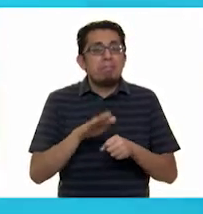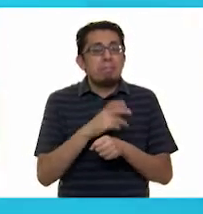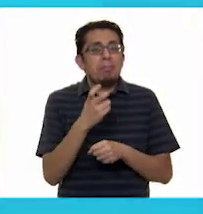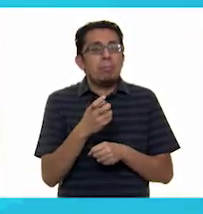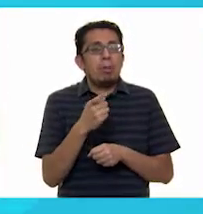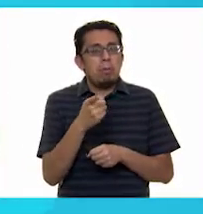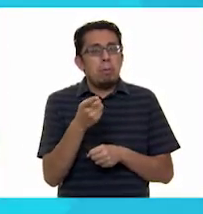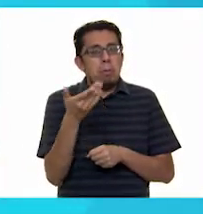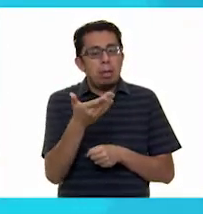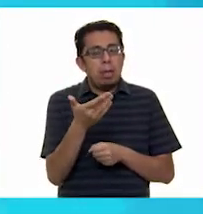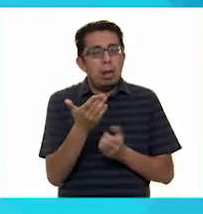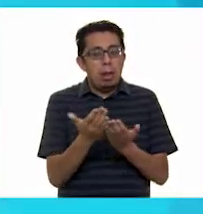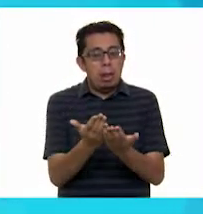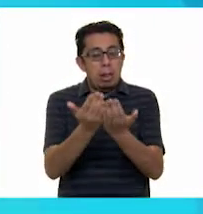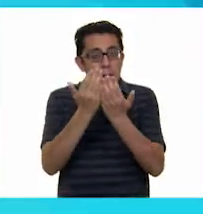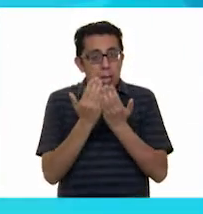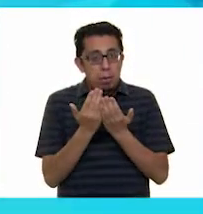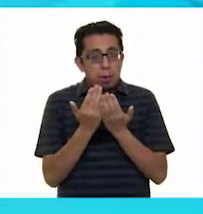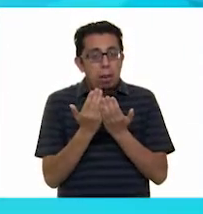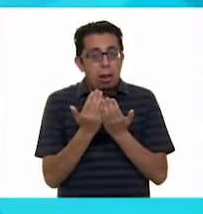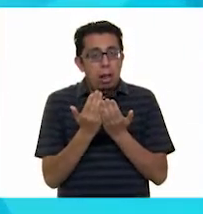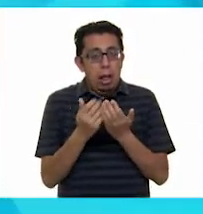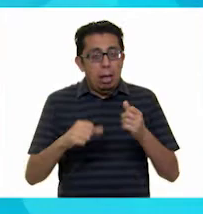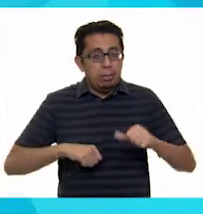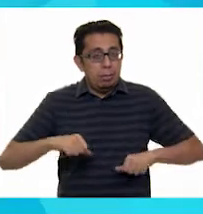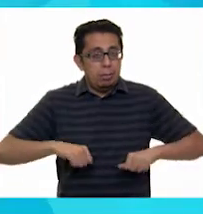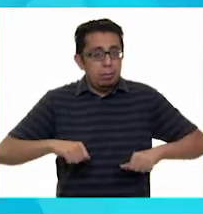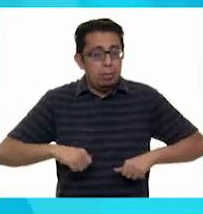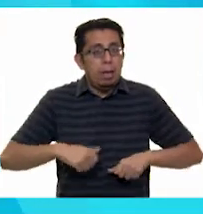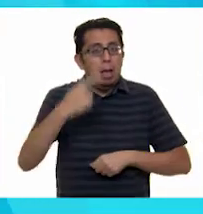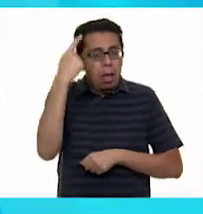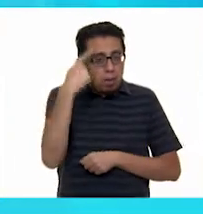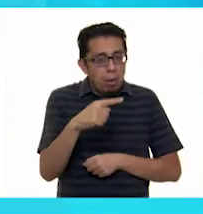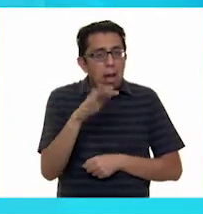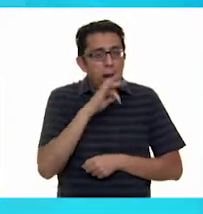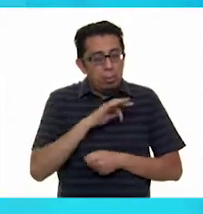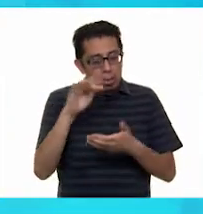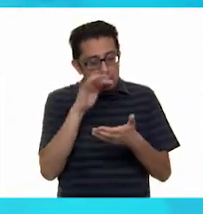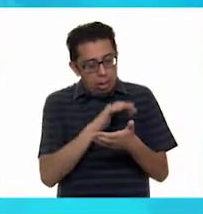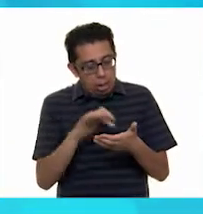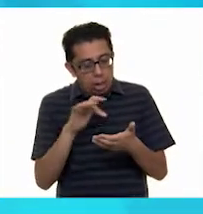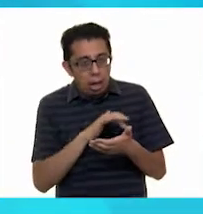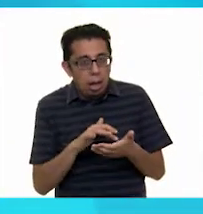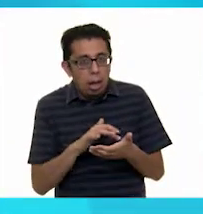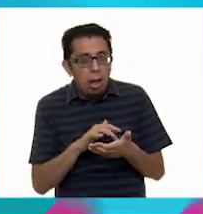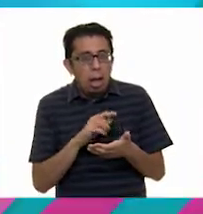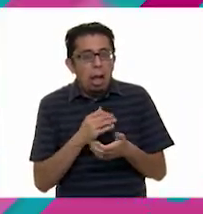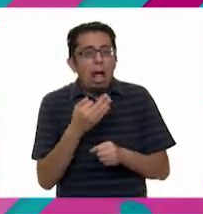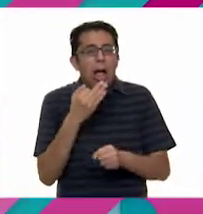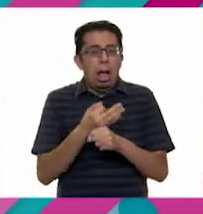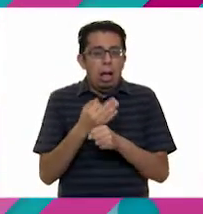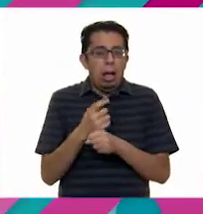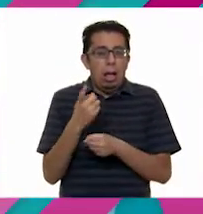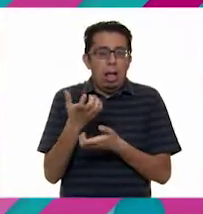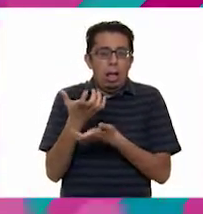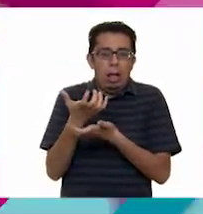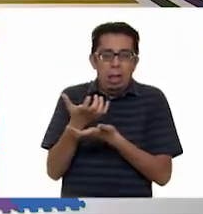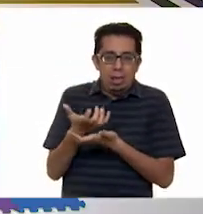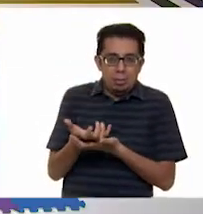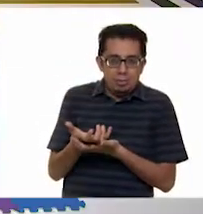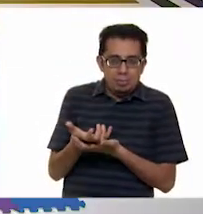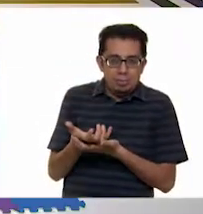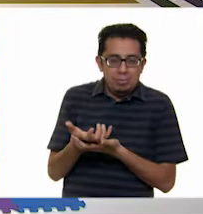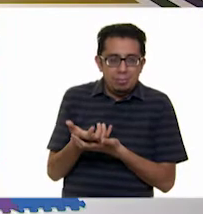tomes tu libro de actividades para que lo podamos leer. A entonces, vamos a dejar descansar aquí a